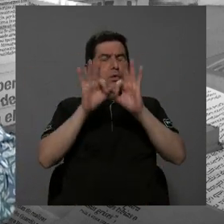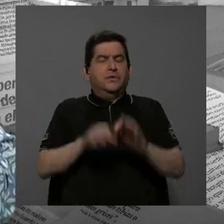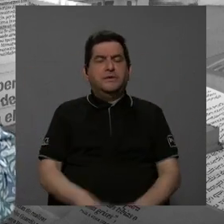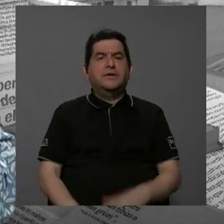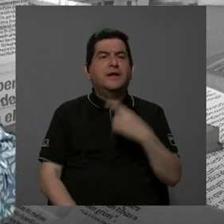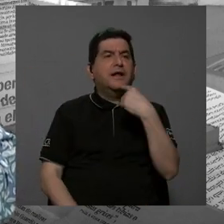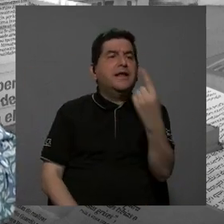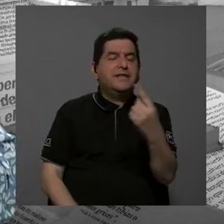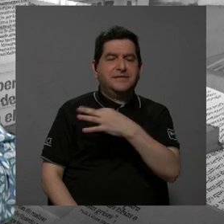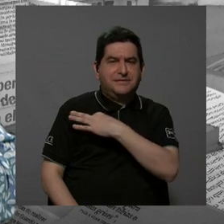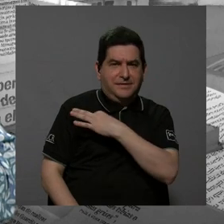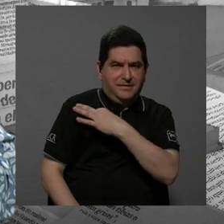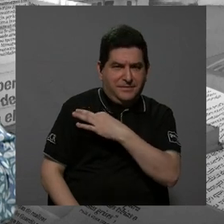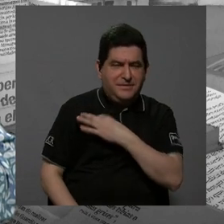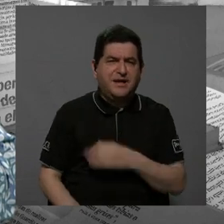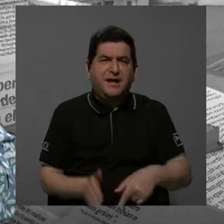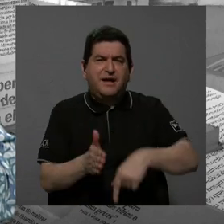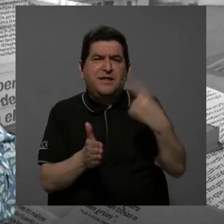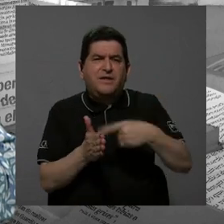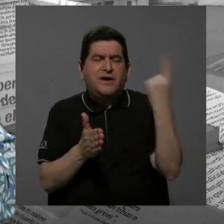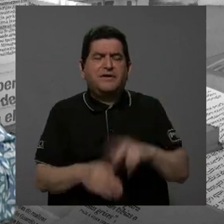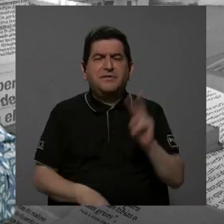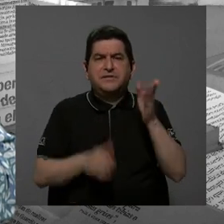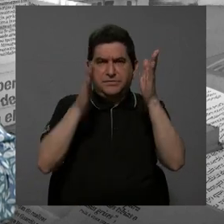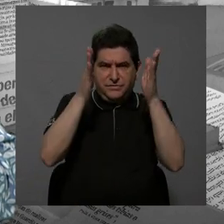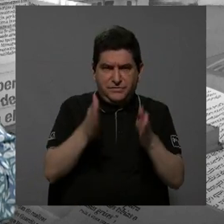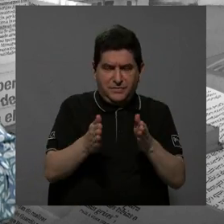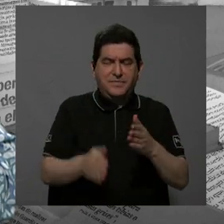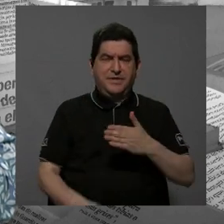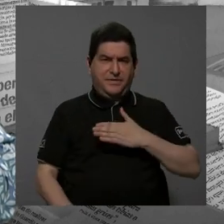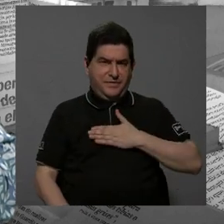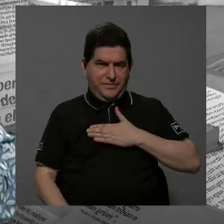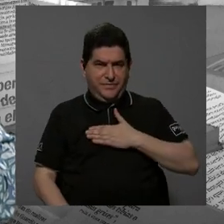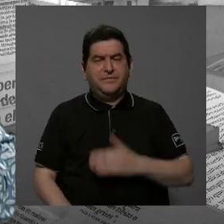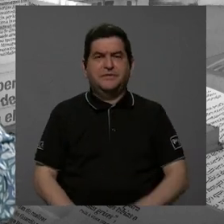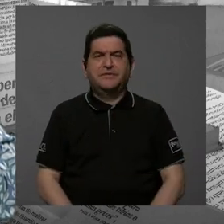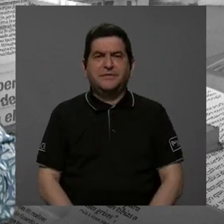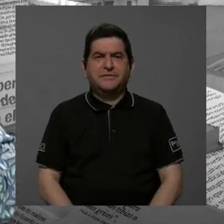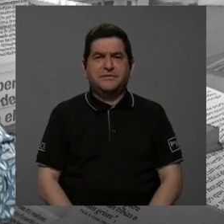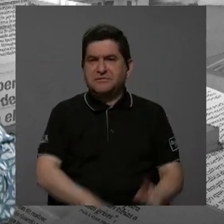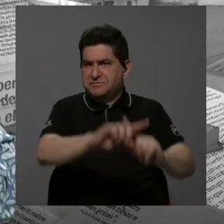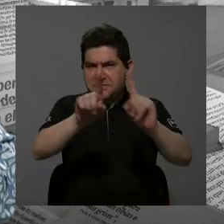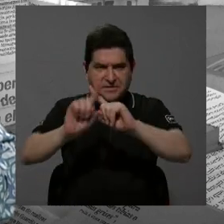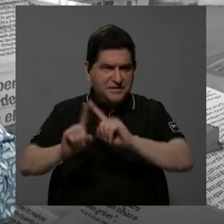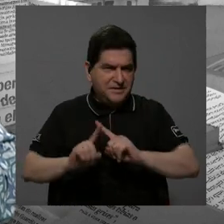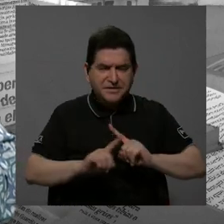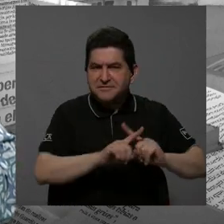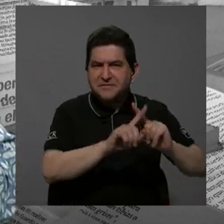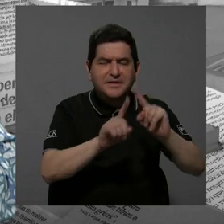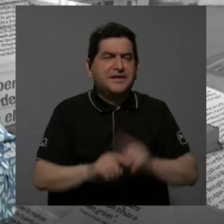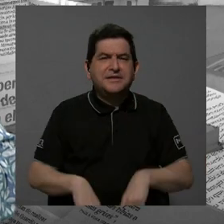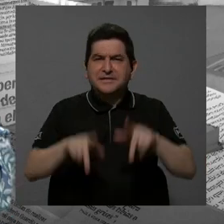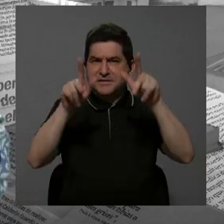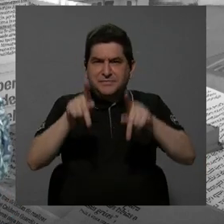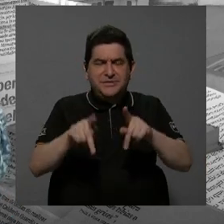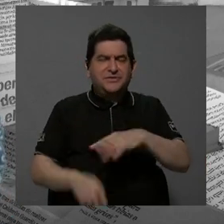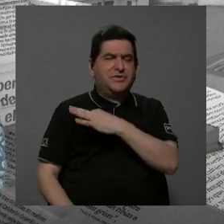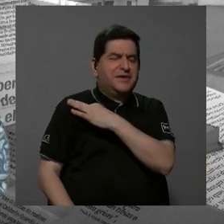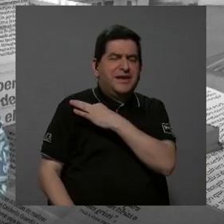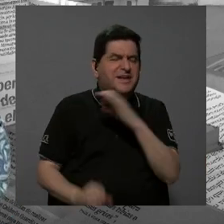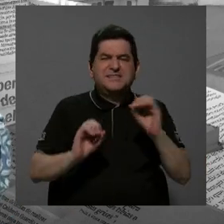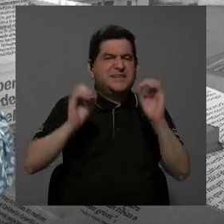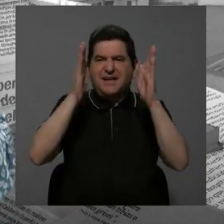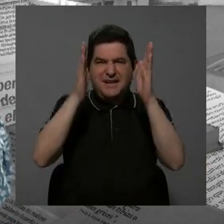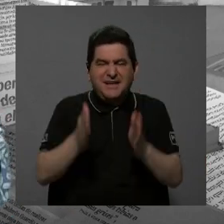Le decía a invitado que a veces nuestros colegas, mi colega, mis colegas, no invitan a